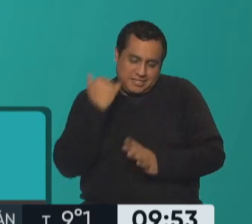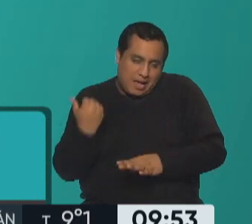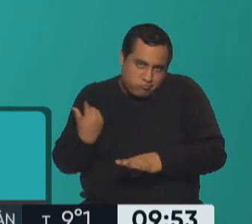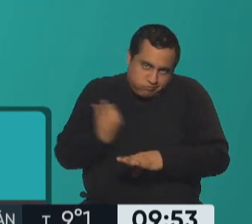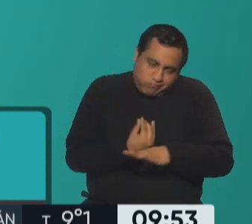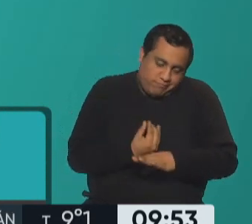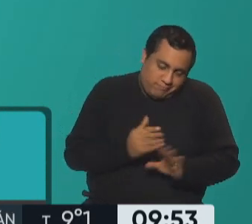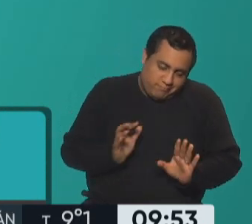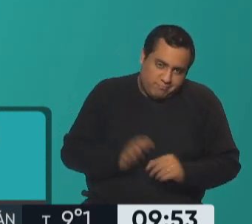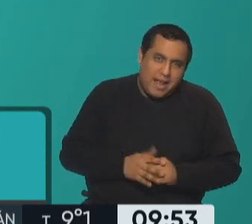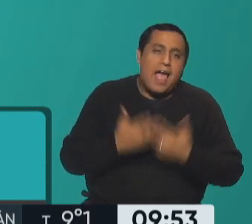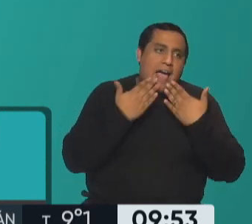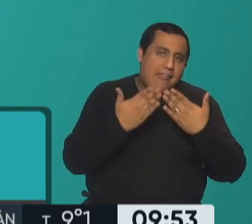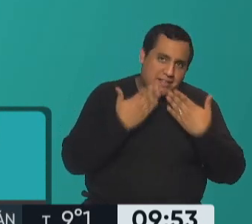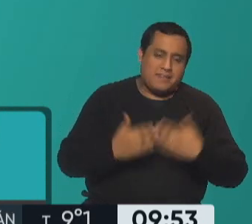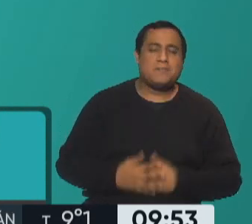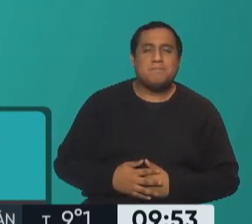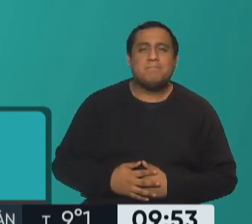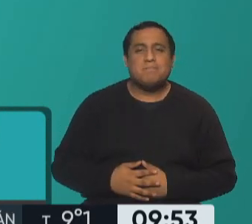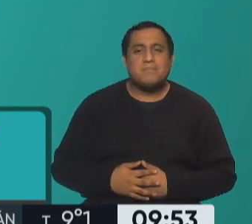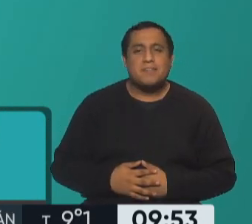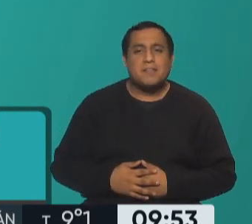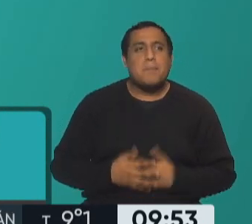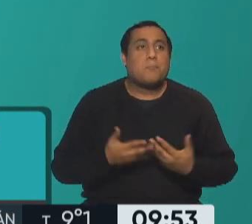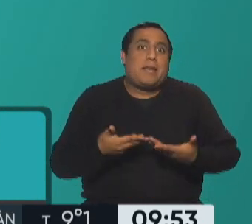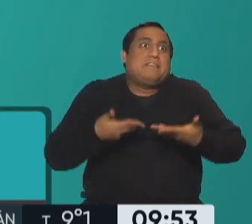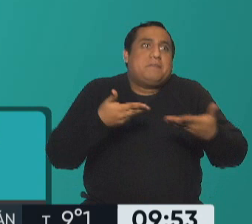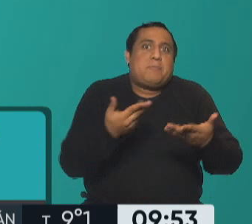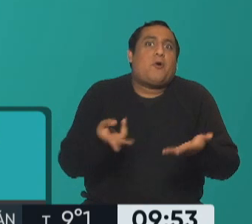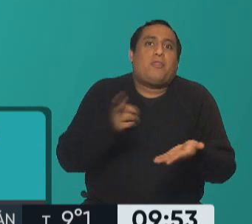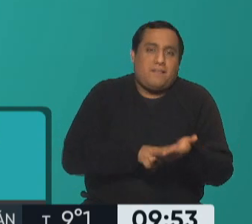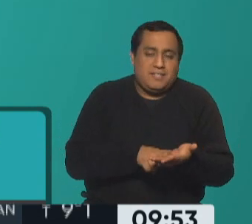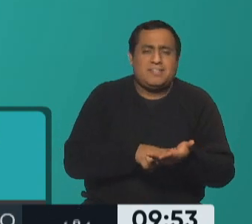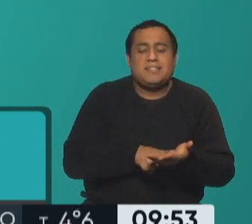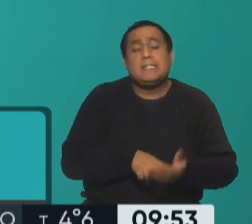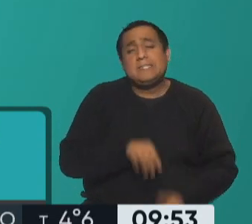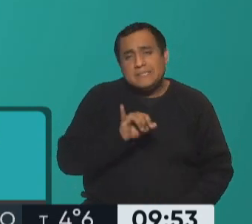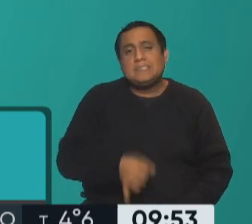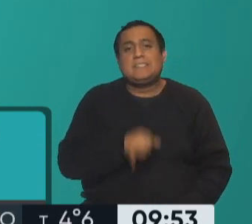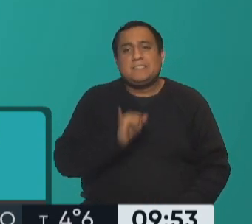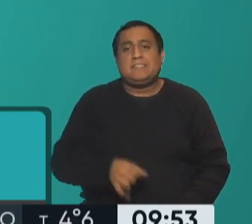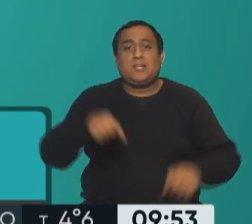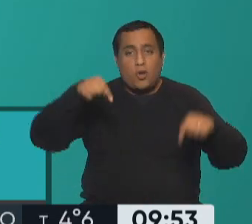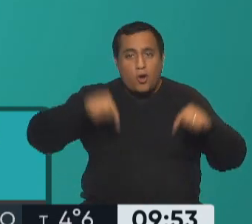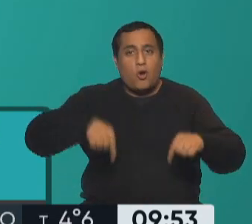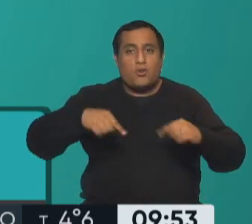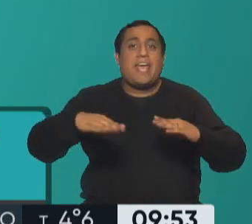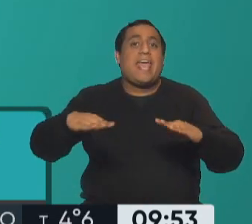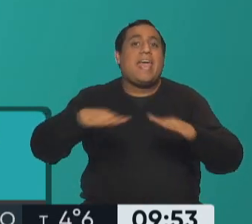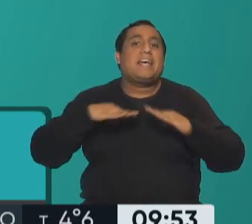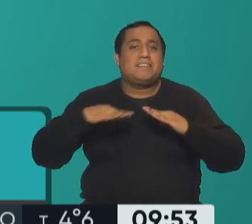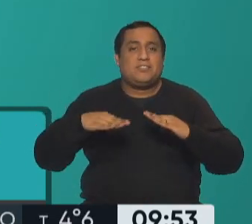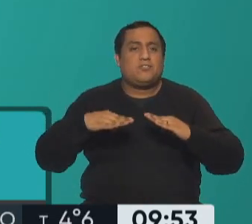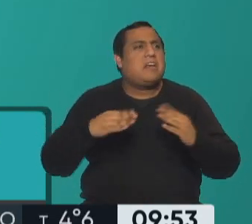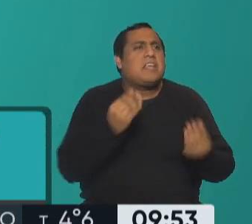así que muchísimas gracias gracias por recibirme nuevamente y sí hoy traje ejercicio